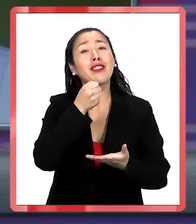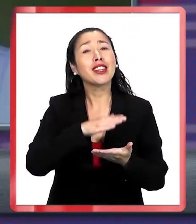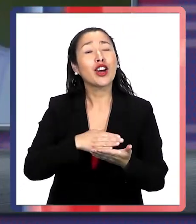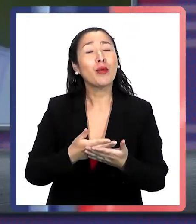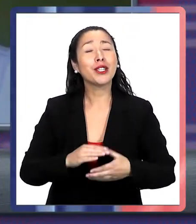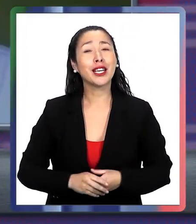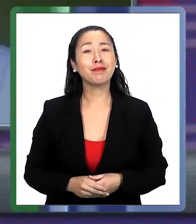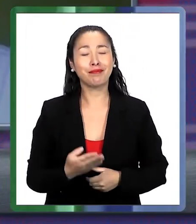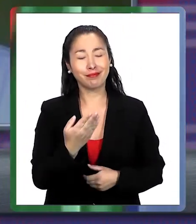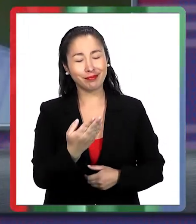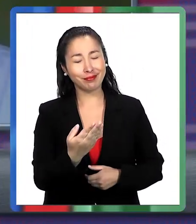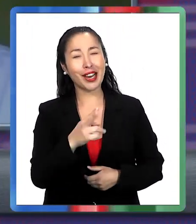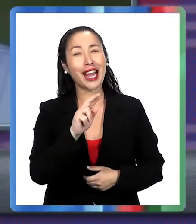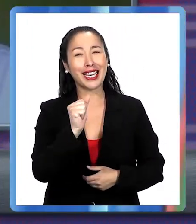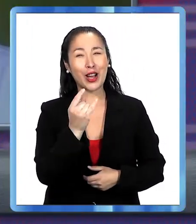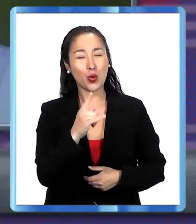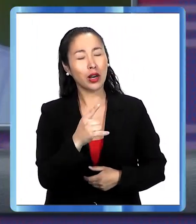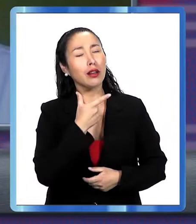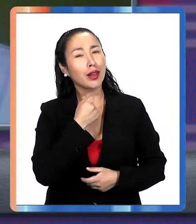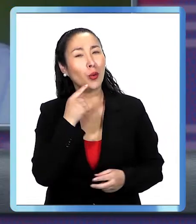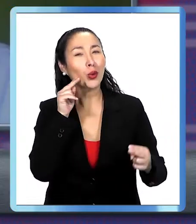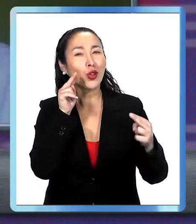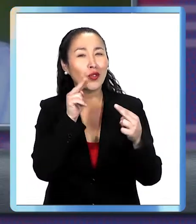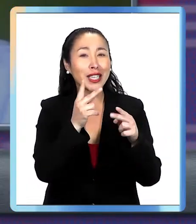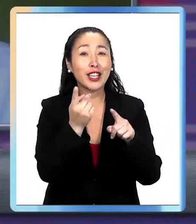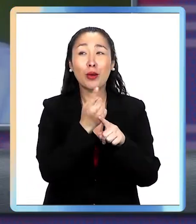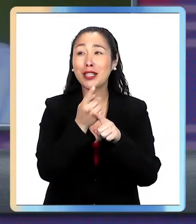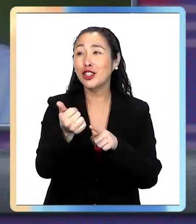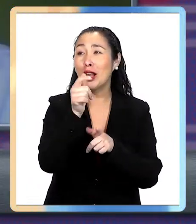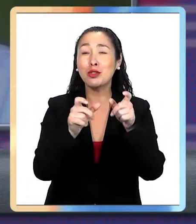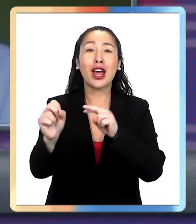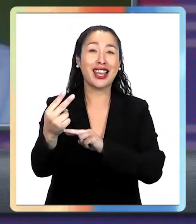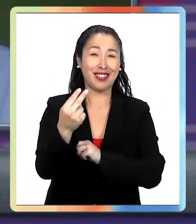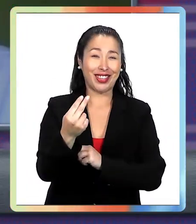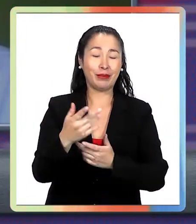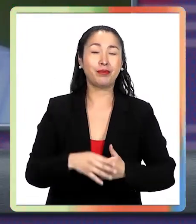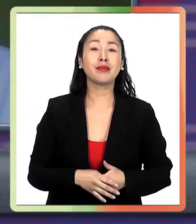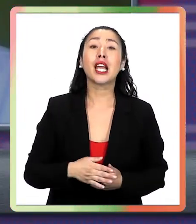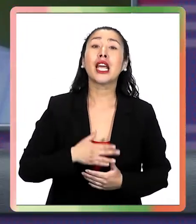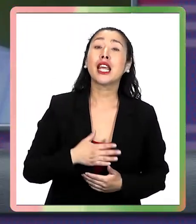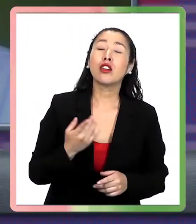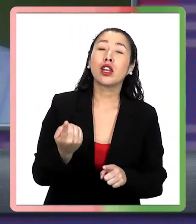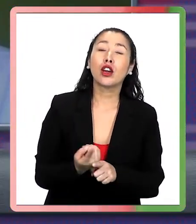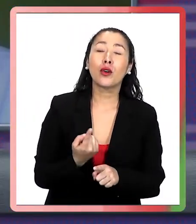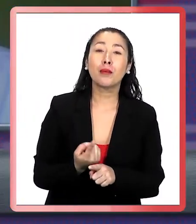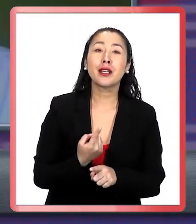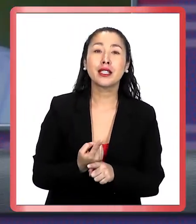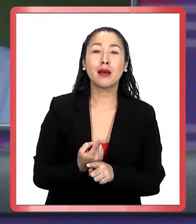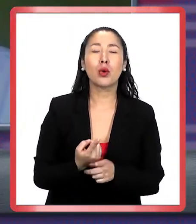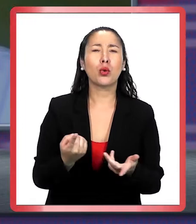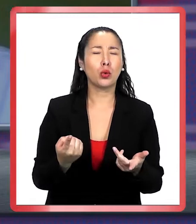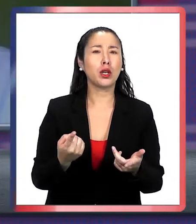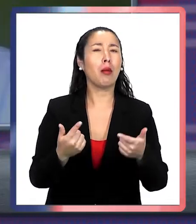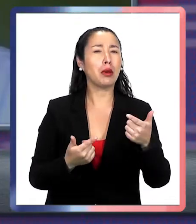entrevista. Raúl, qué rico estar con ustedes y los auditores de Arcatel. Bueno, quiero que conversemos sobre